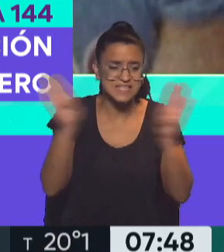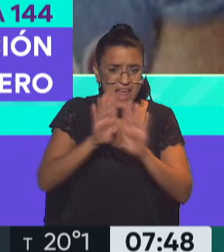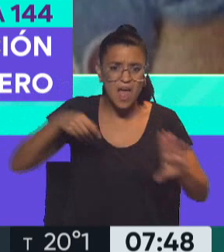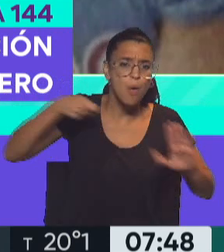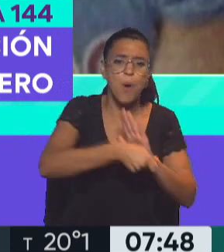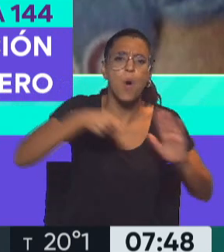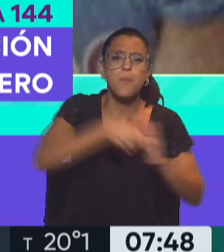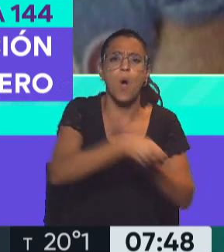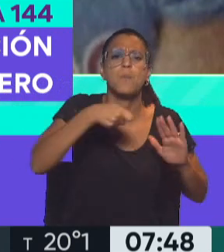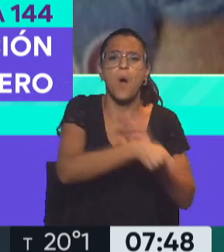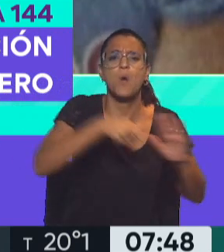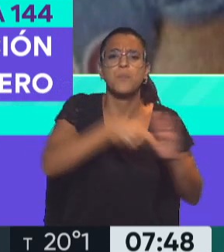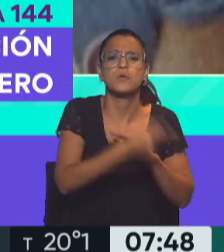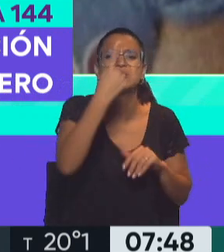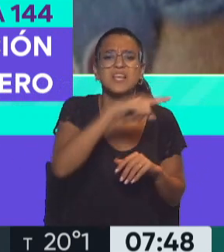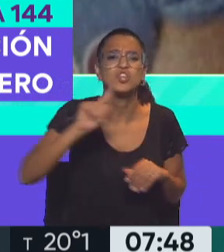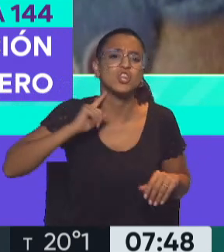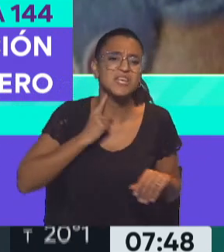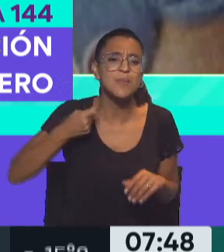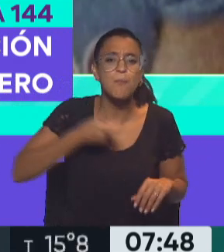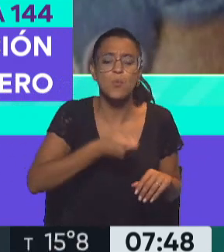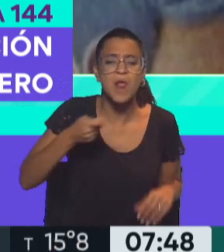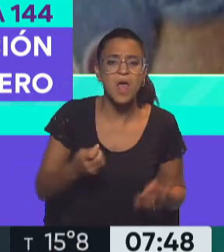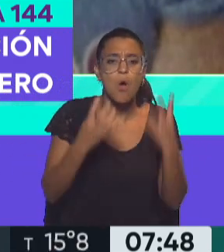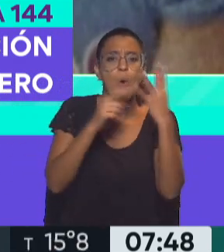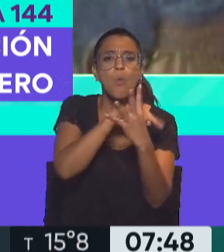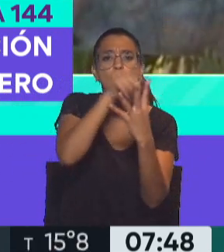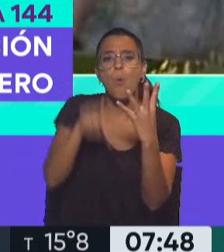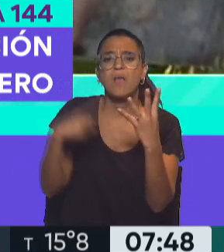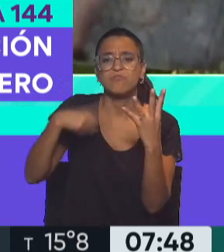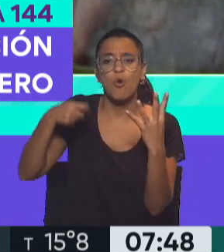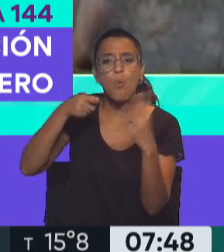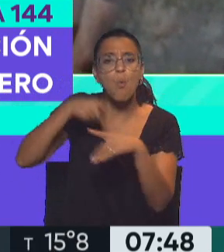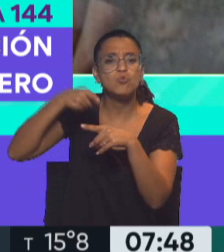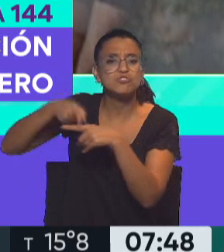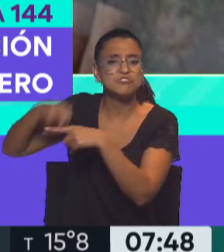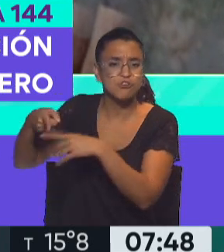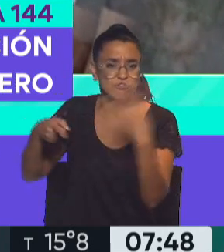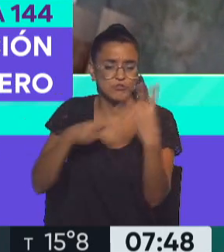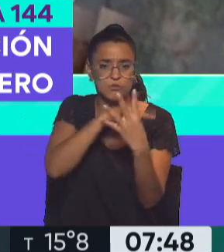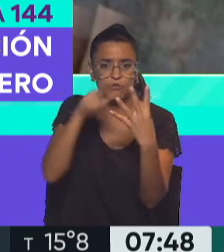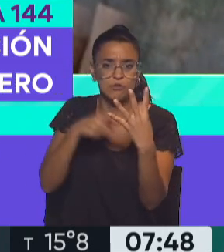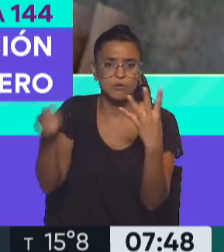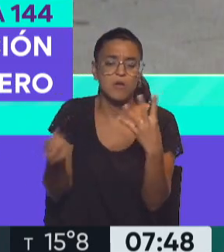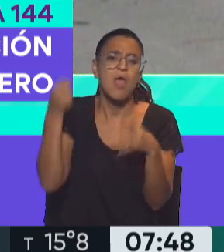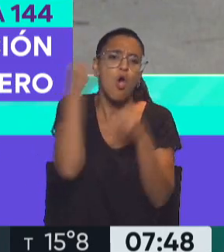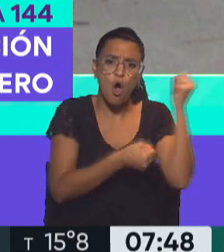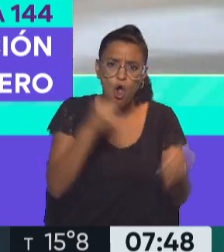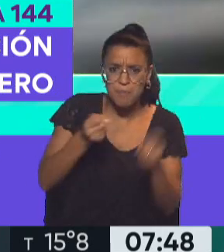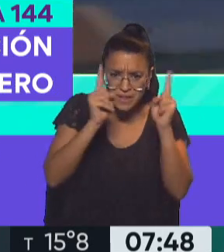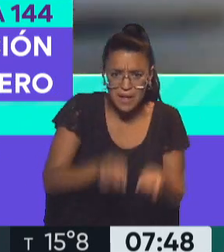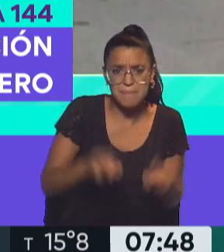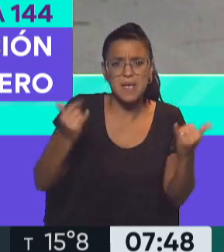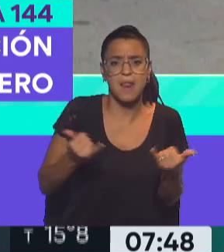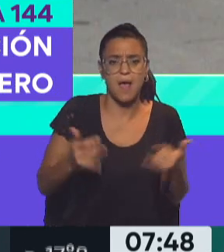aplicarle 113 puñaladas, con cuatro elementos contundentes, más los golpes que tuvo y